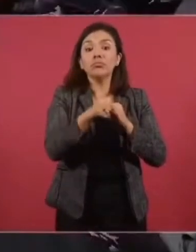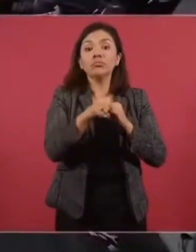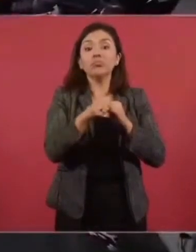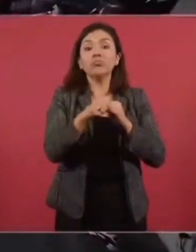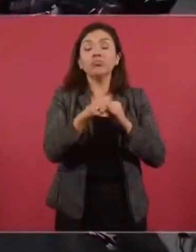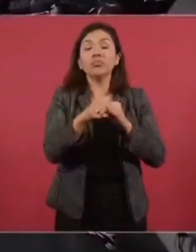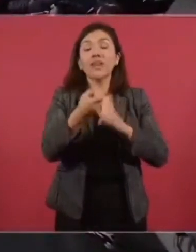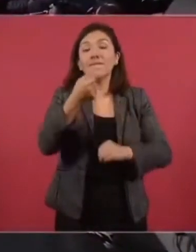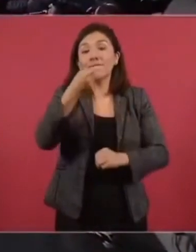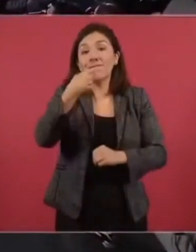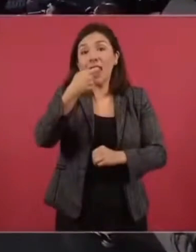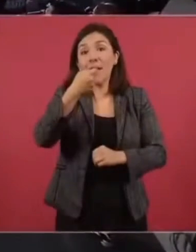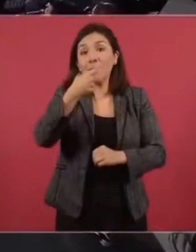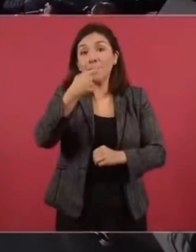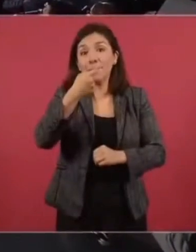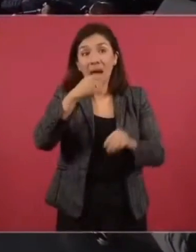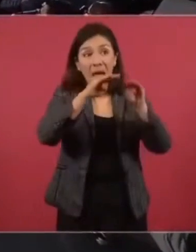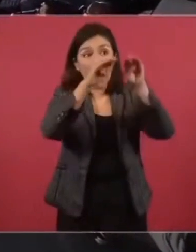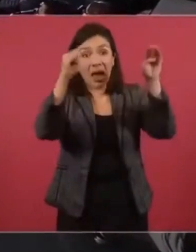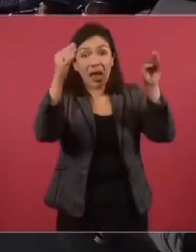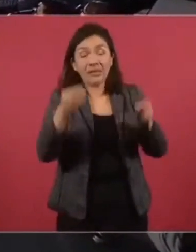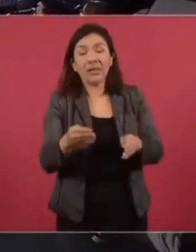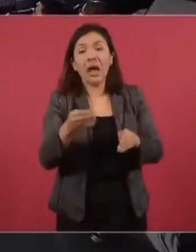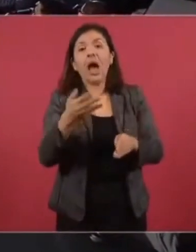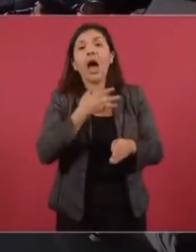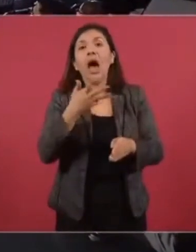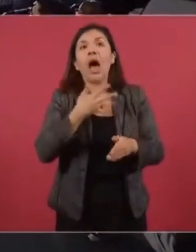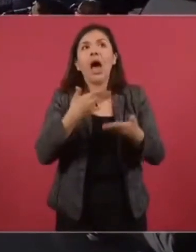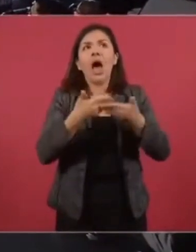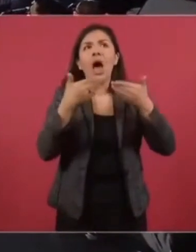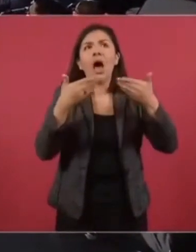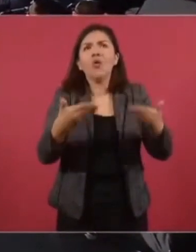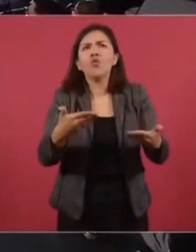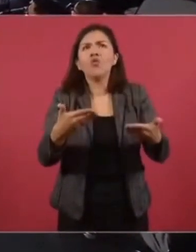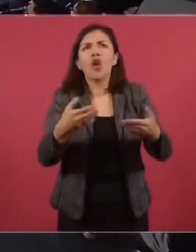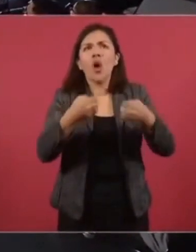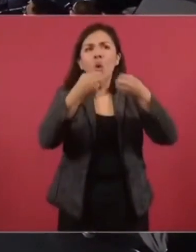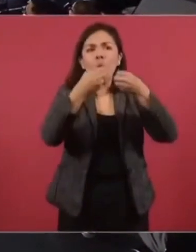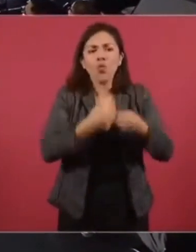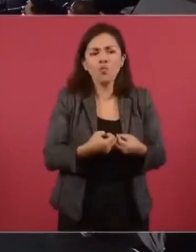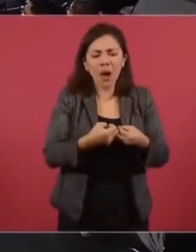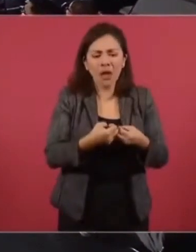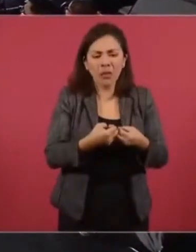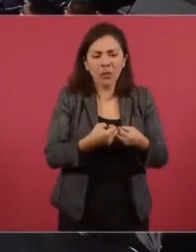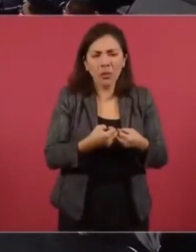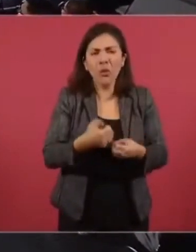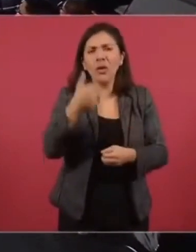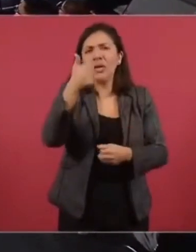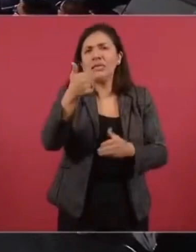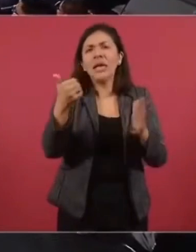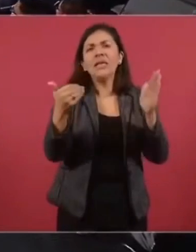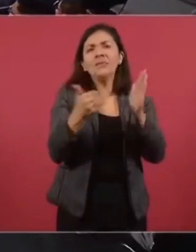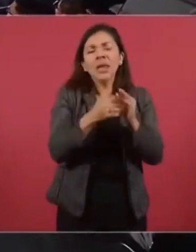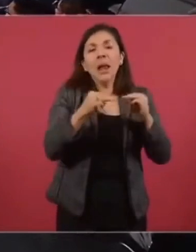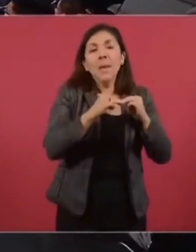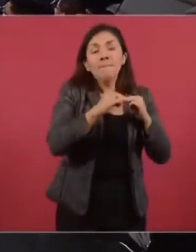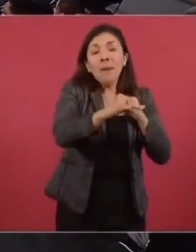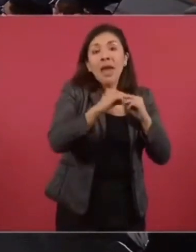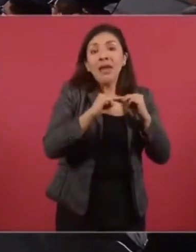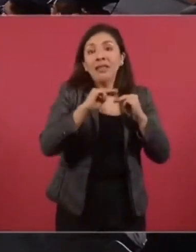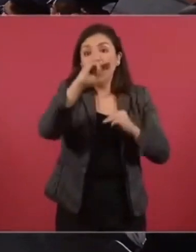farmacia está ocupando ahora 6 mil metros cuadrados.